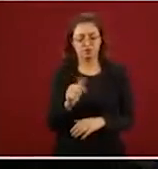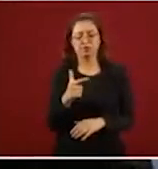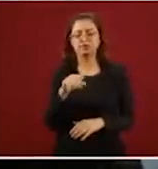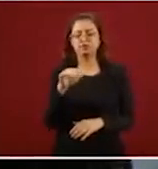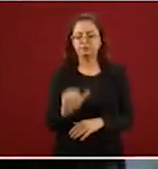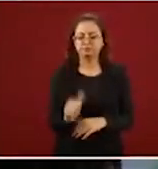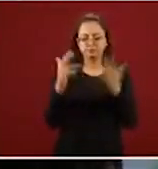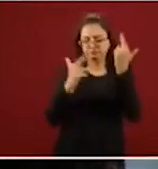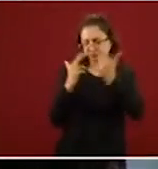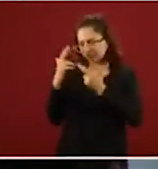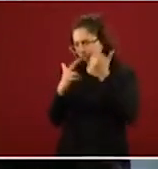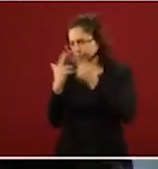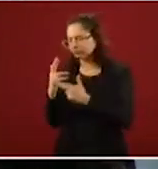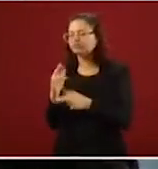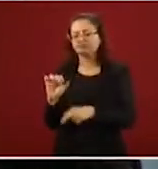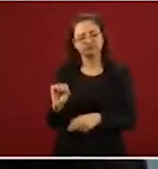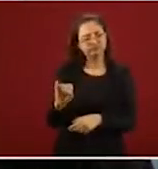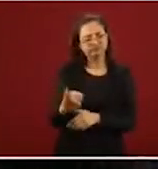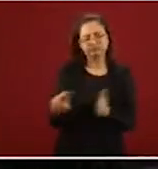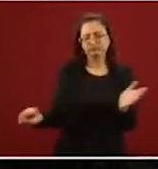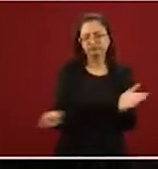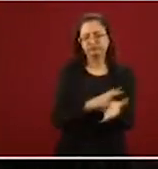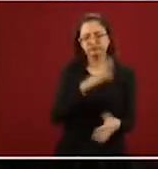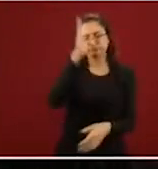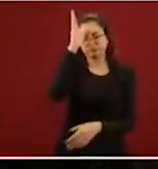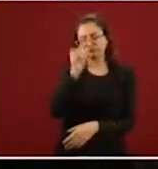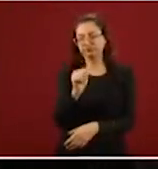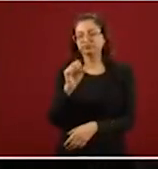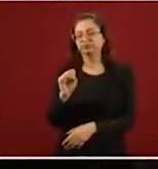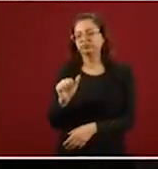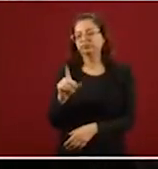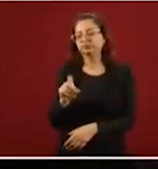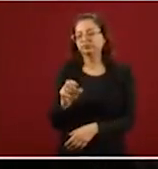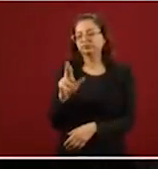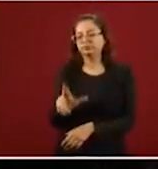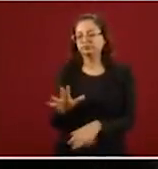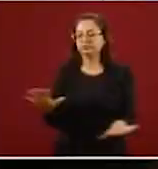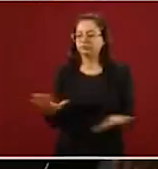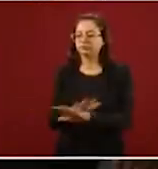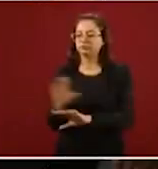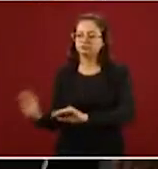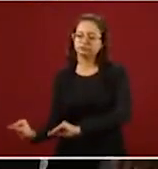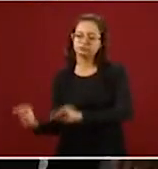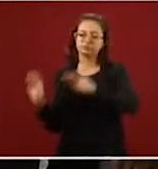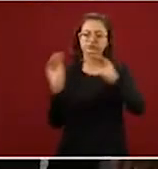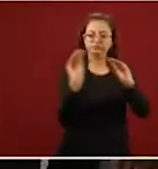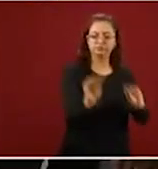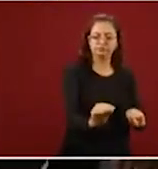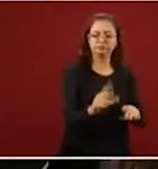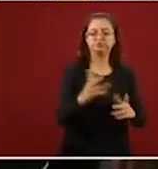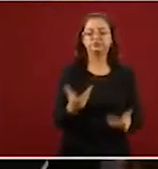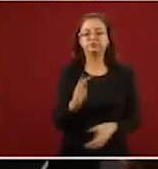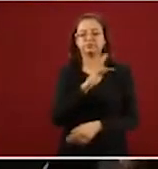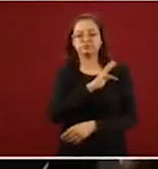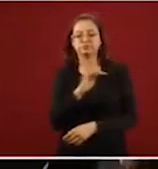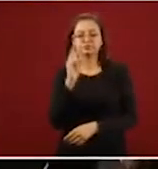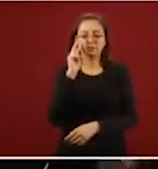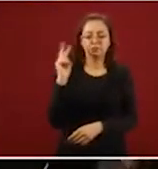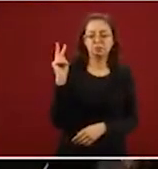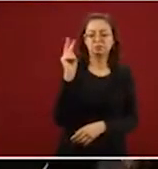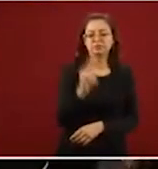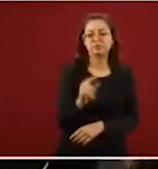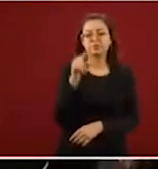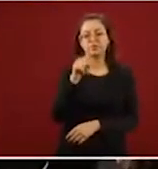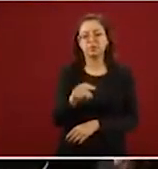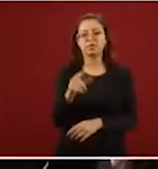recorrido y posteriormente firmó un convenio también con Sader y llevaron a cabo estas obras respectivas, en donde podemos ver en la siguiente lámina